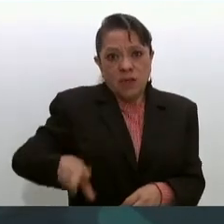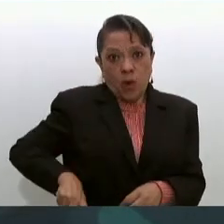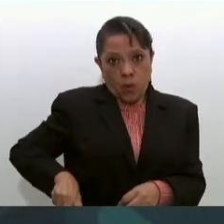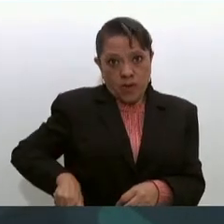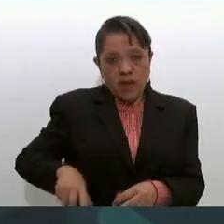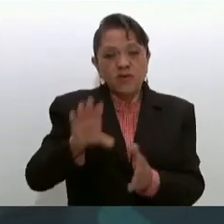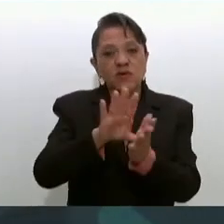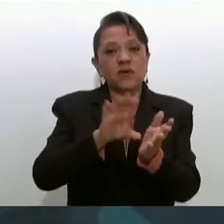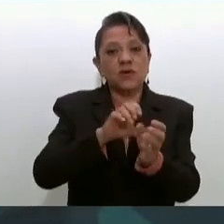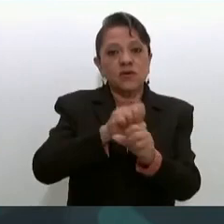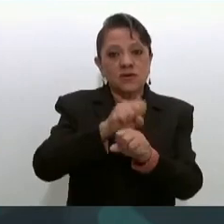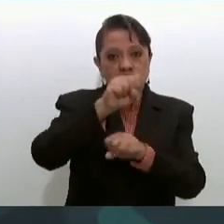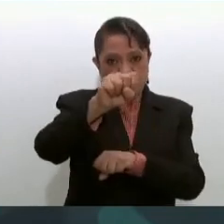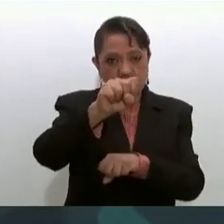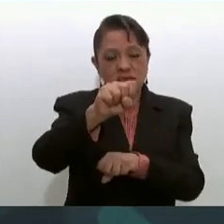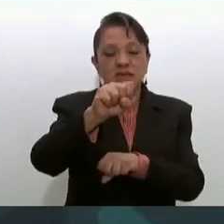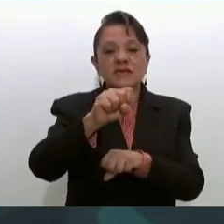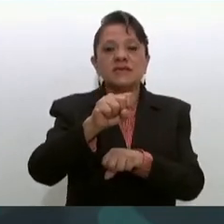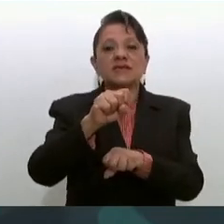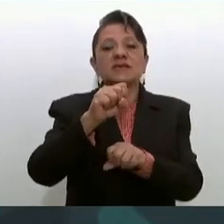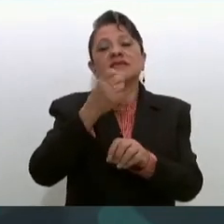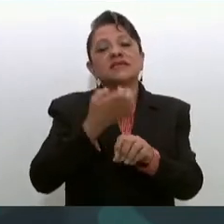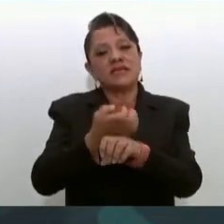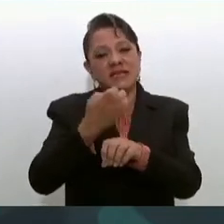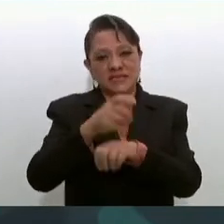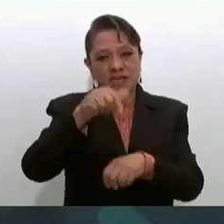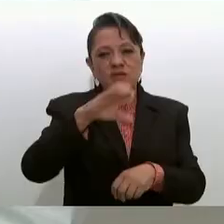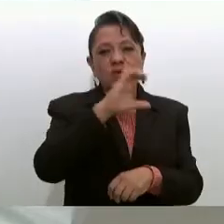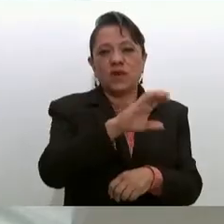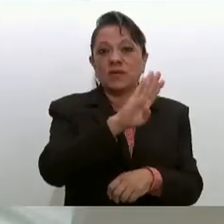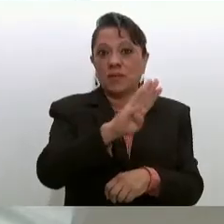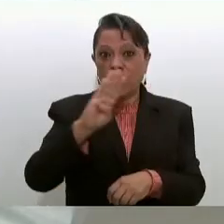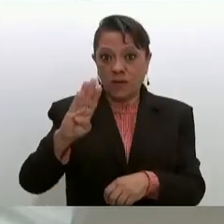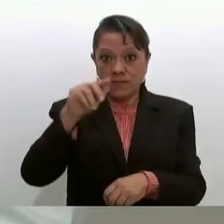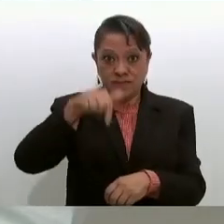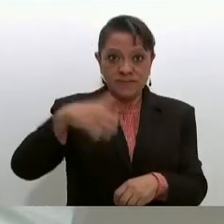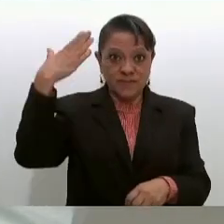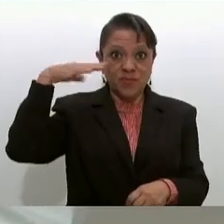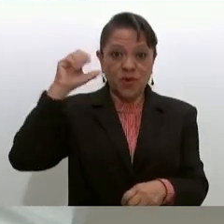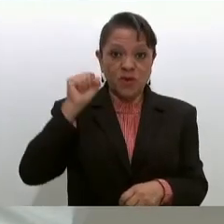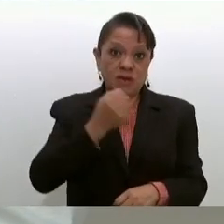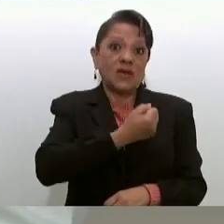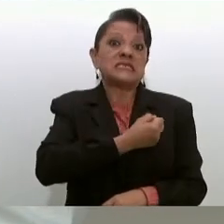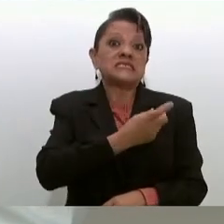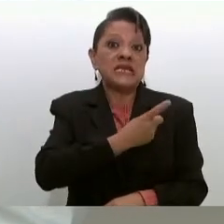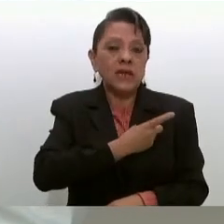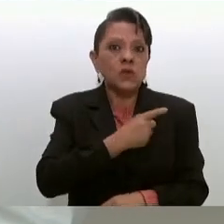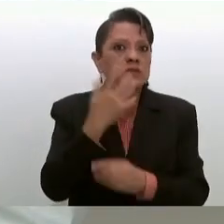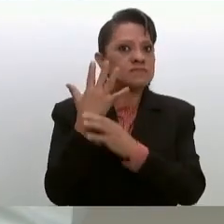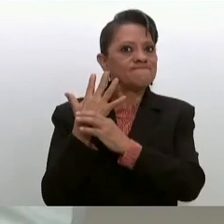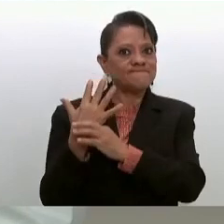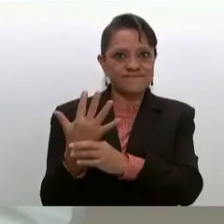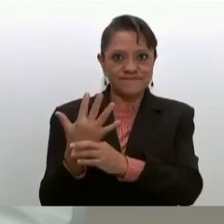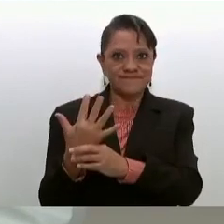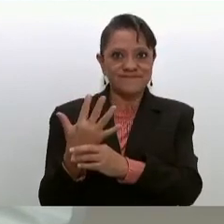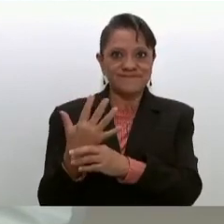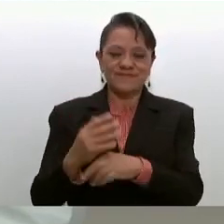constitucional del Estado, Cuauhtémoc Blanco Bravo, En Morelos, la salud es una prioridad.